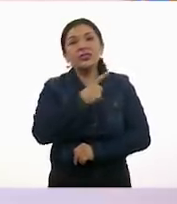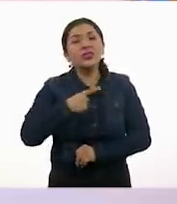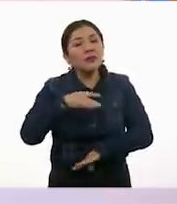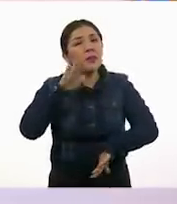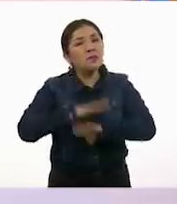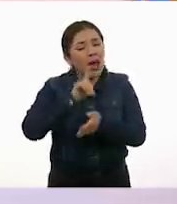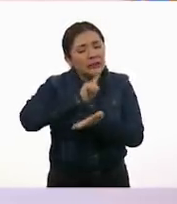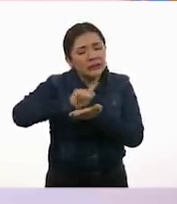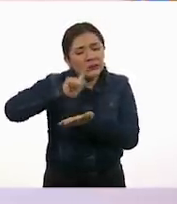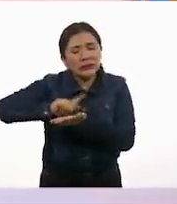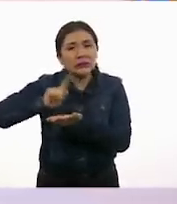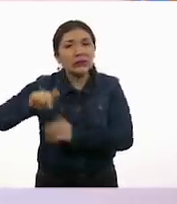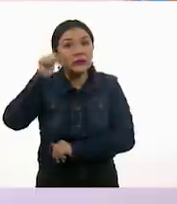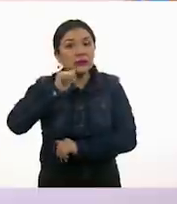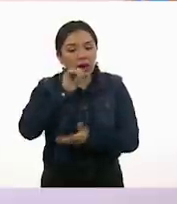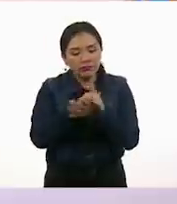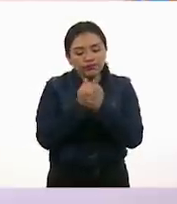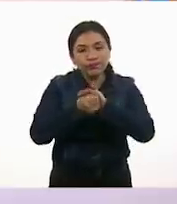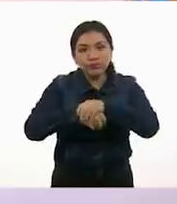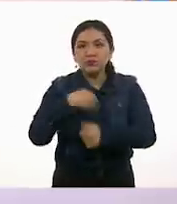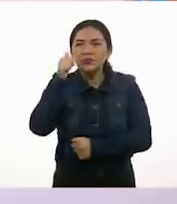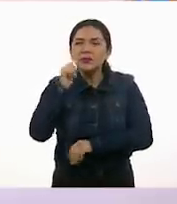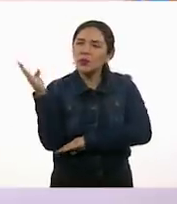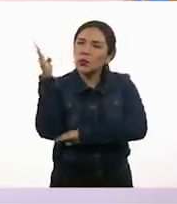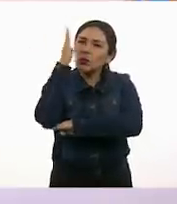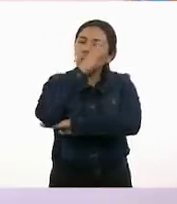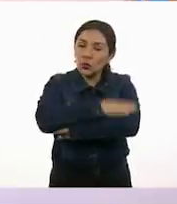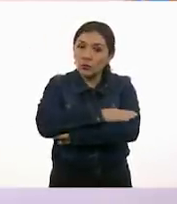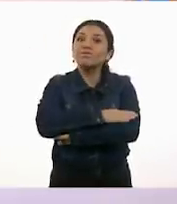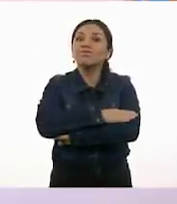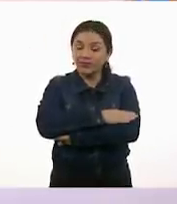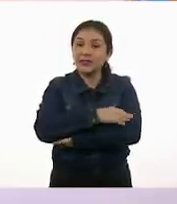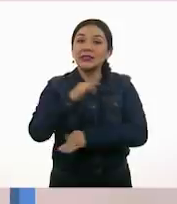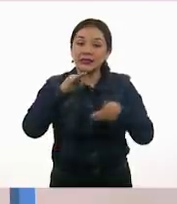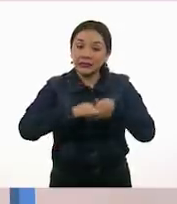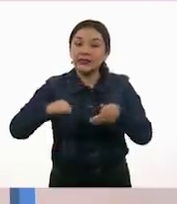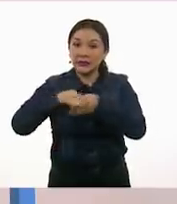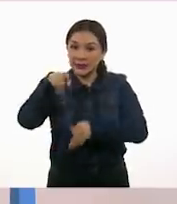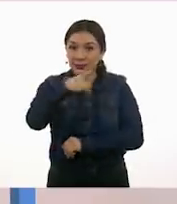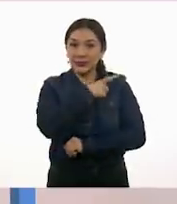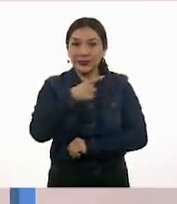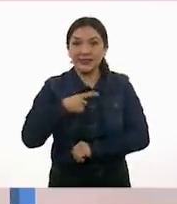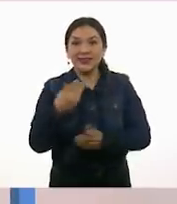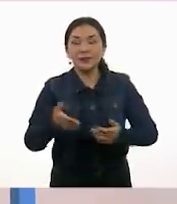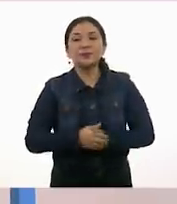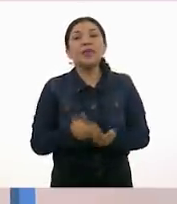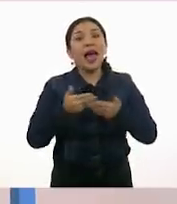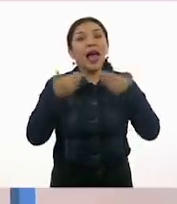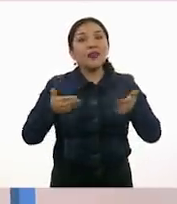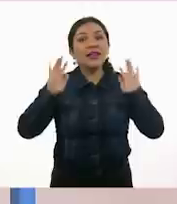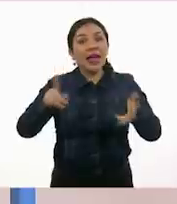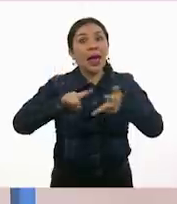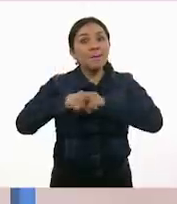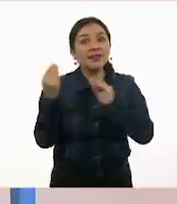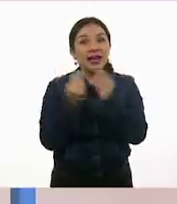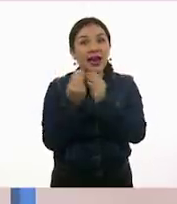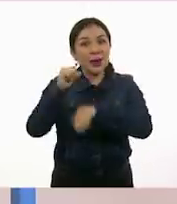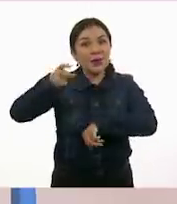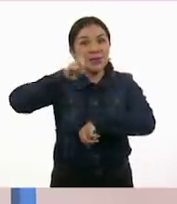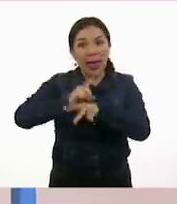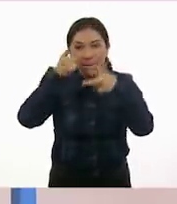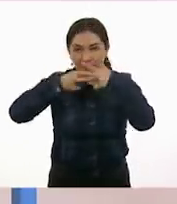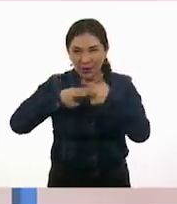tenerlas limpias todo el día. Así que hay que lavarnos las manos muy seguido. Ahora sí, vamos a comenzar nuestra clase de